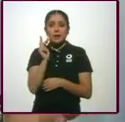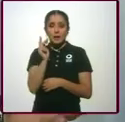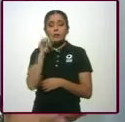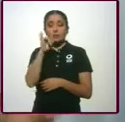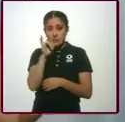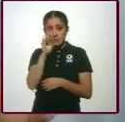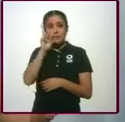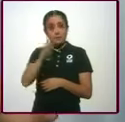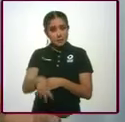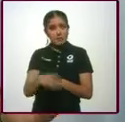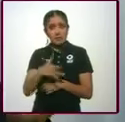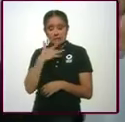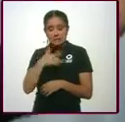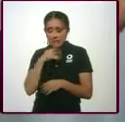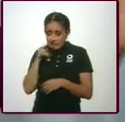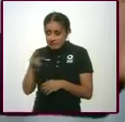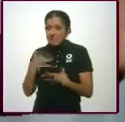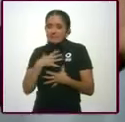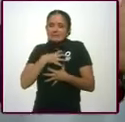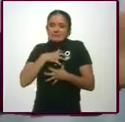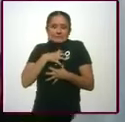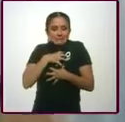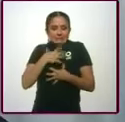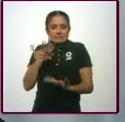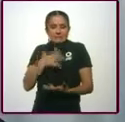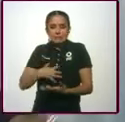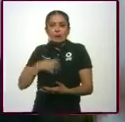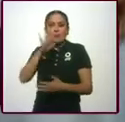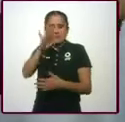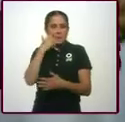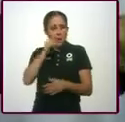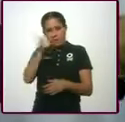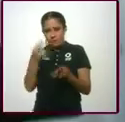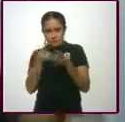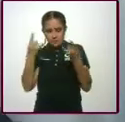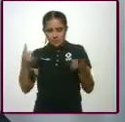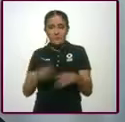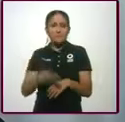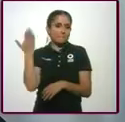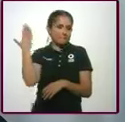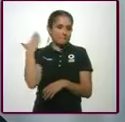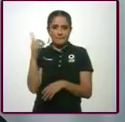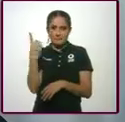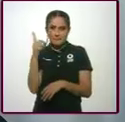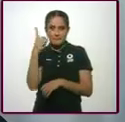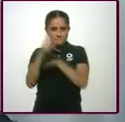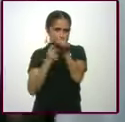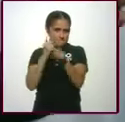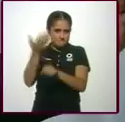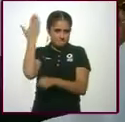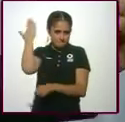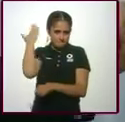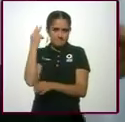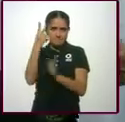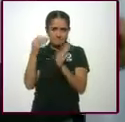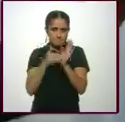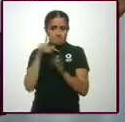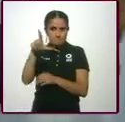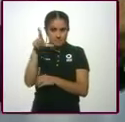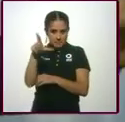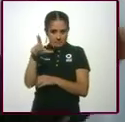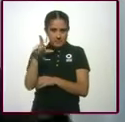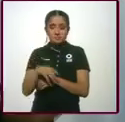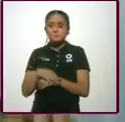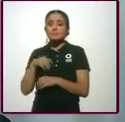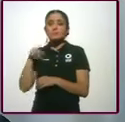digo la sensación que te da. El otro. El otro. En diciembre del año pasado, del 2017, le